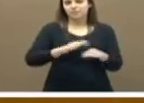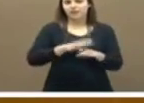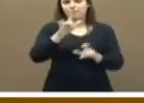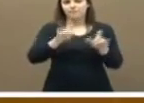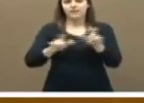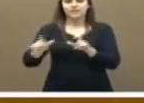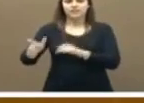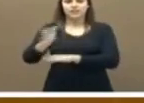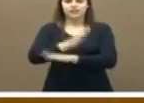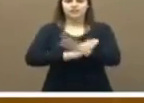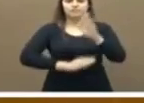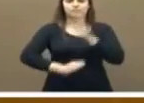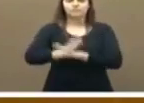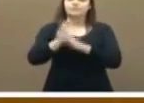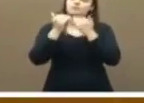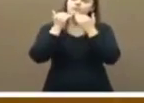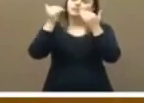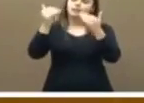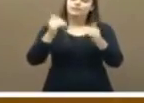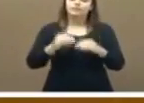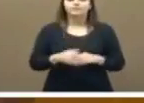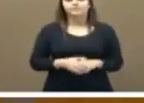personas con discapacidad. Muchas gracias. Gracias.